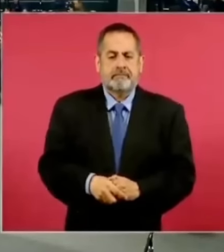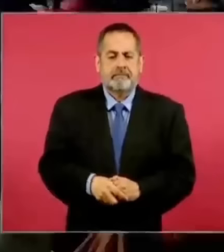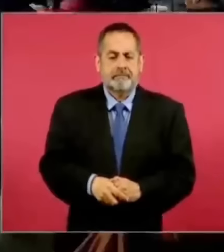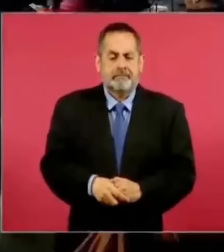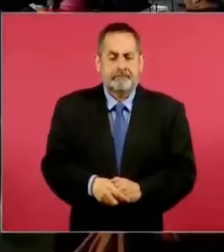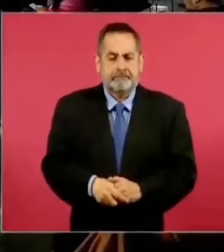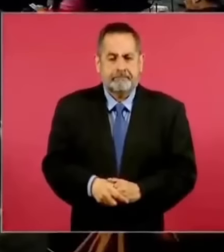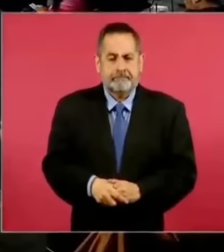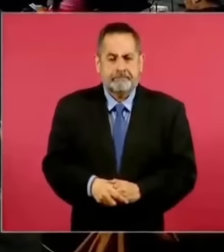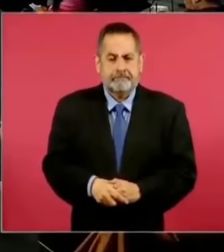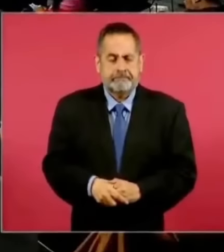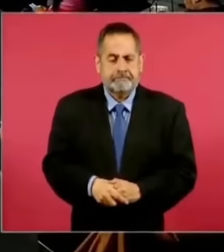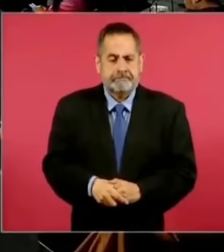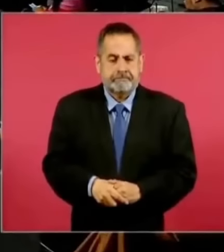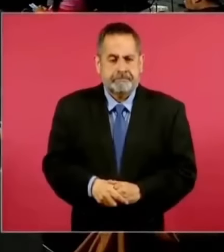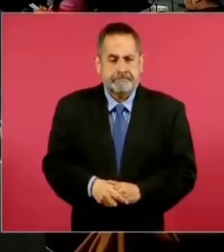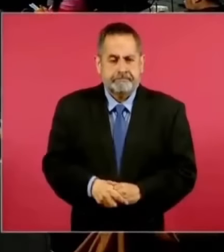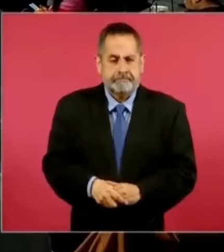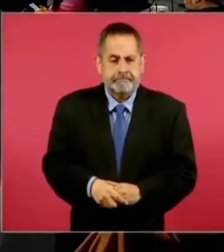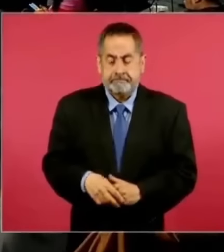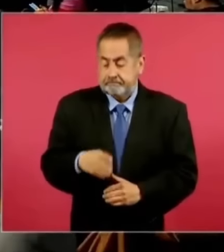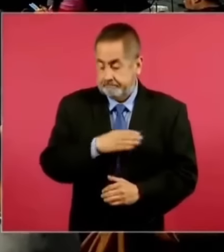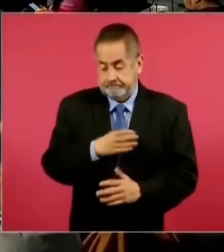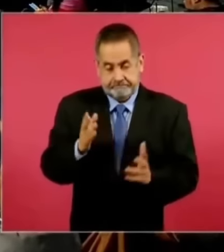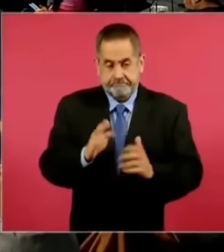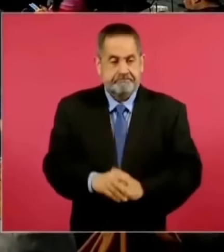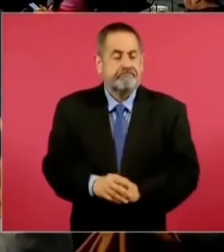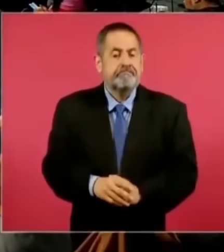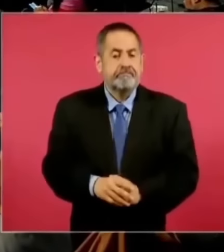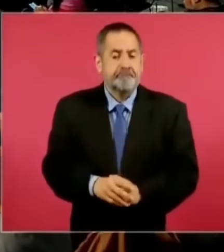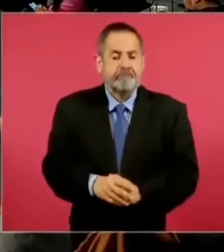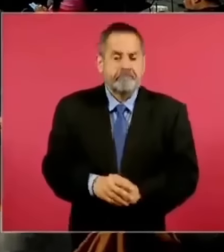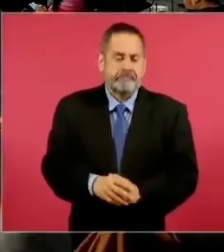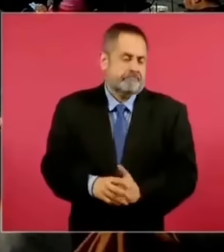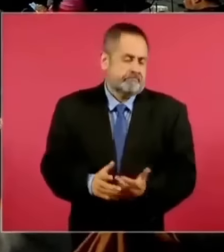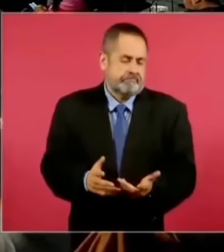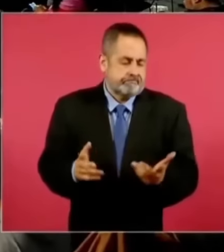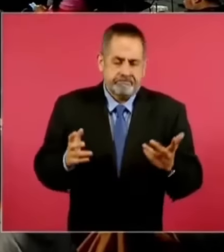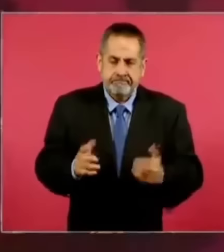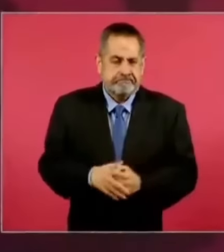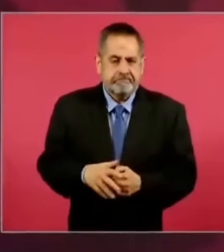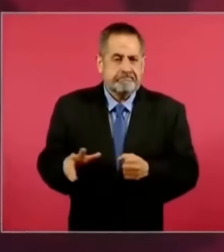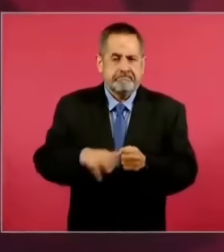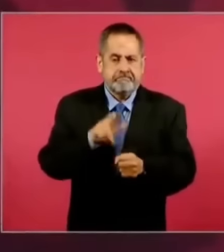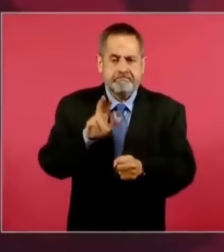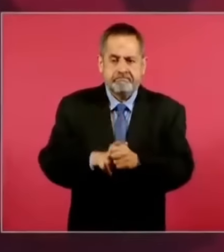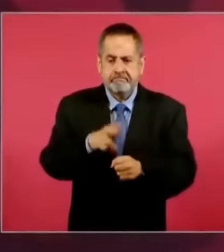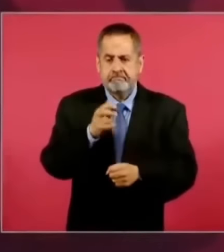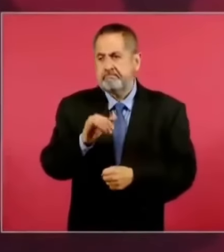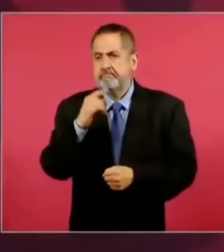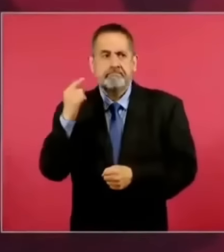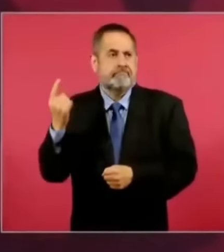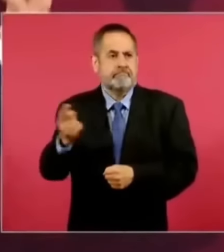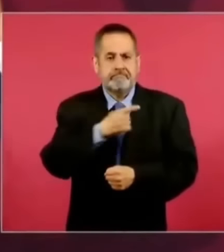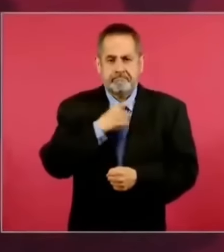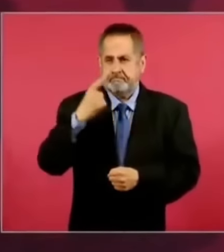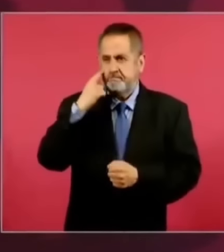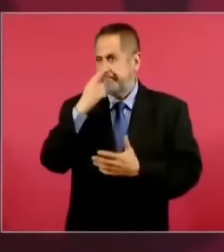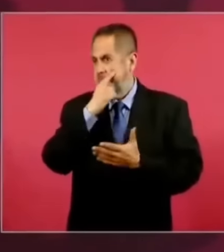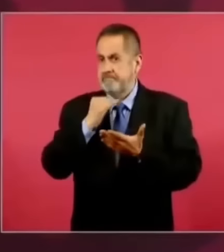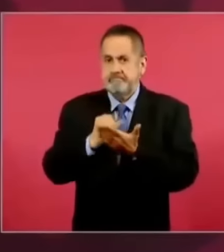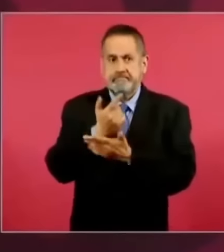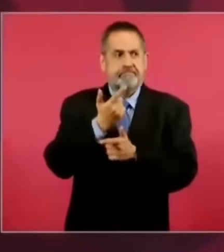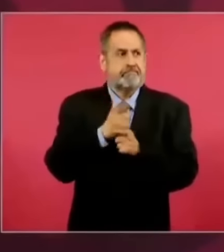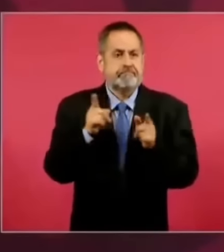la verdad que esto es normal en una democracia, en lo personal,